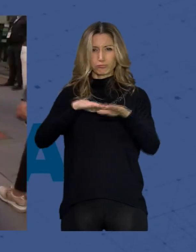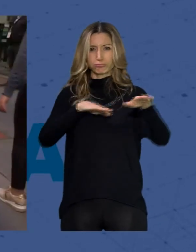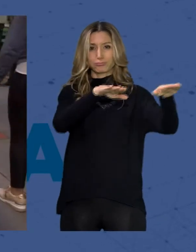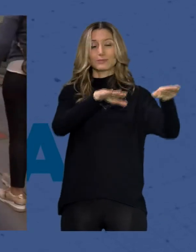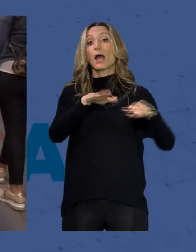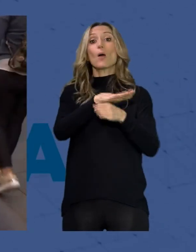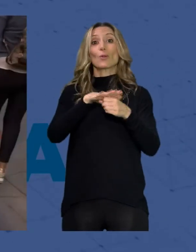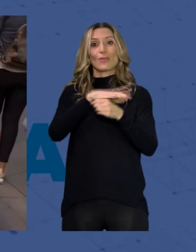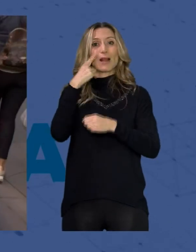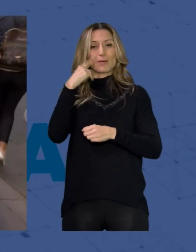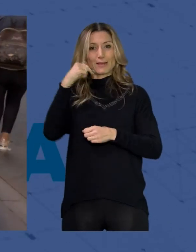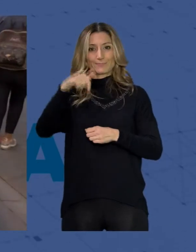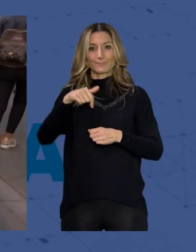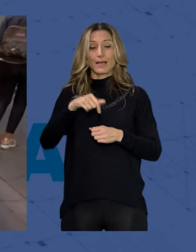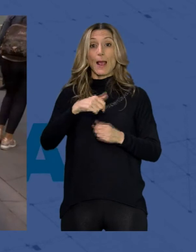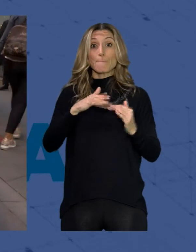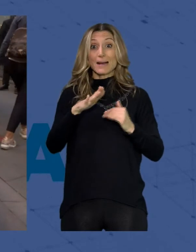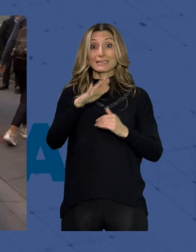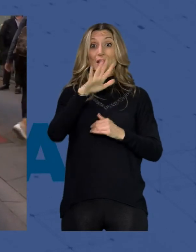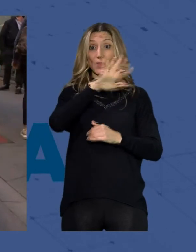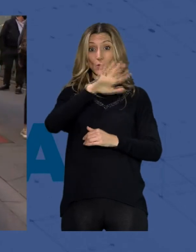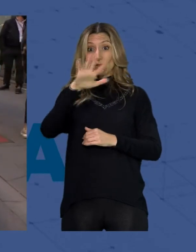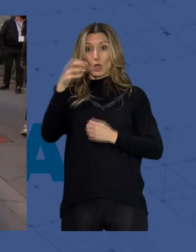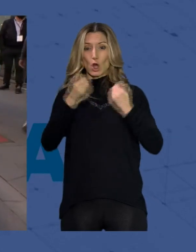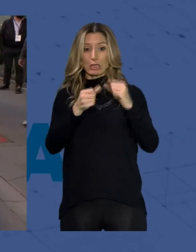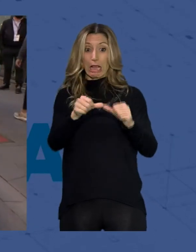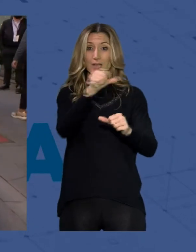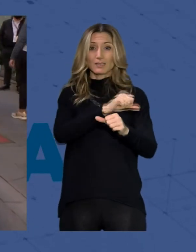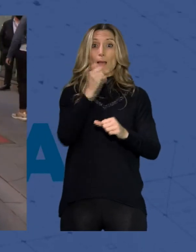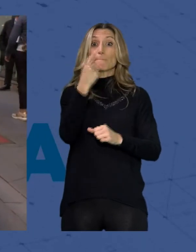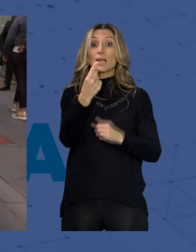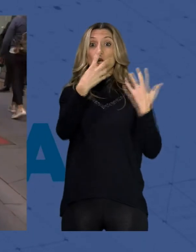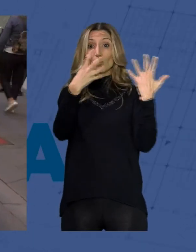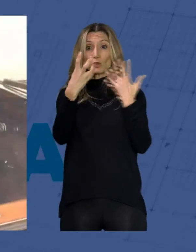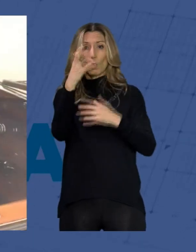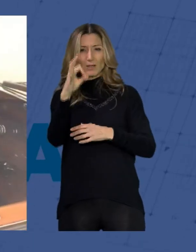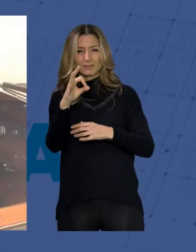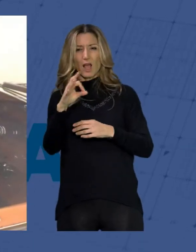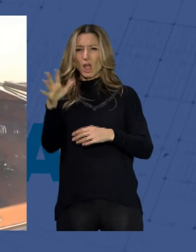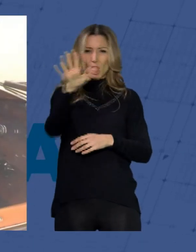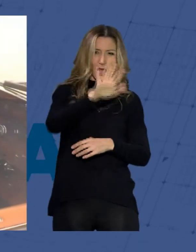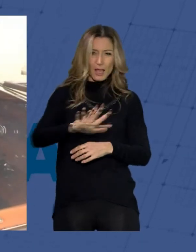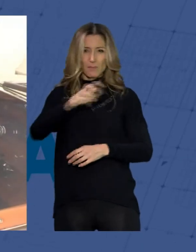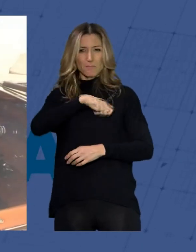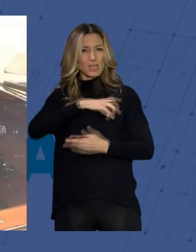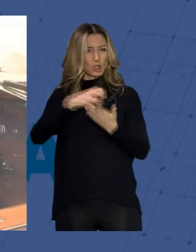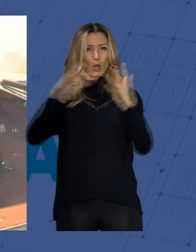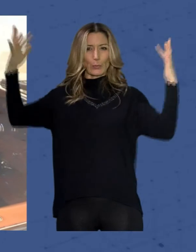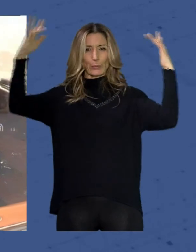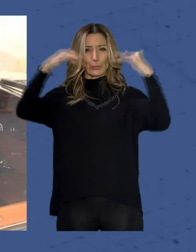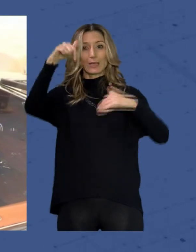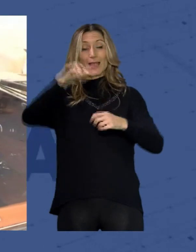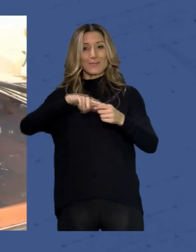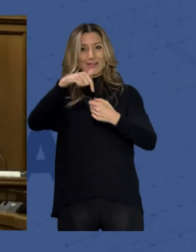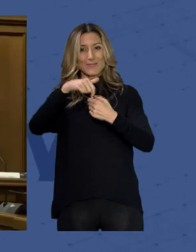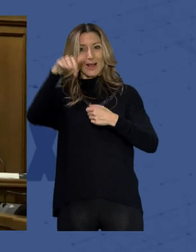provincia En total más de 55 coches construidos antes del año 1940 y procedentes de toda España participan en este rally que hoy